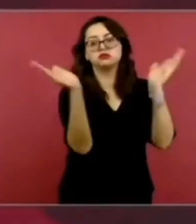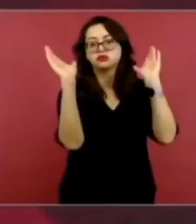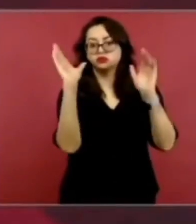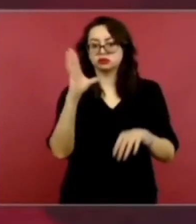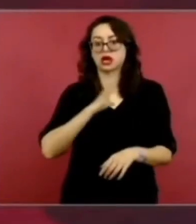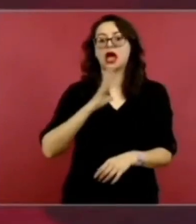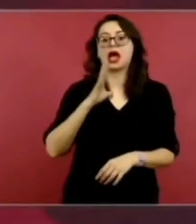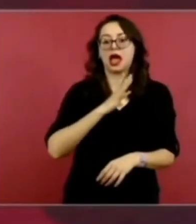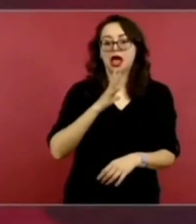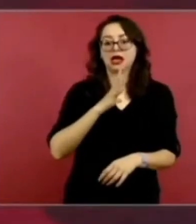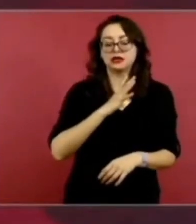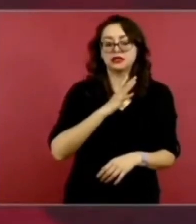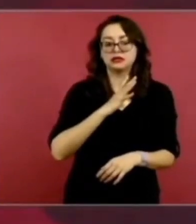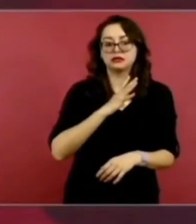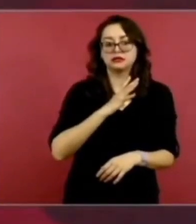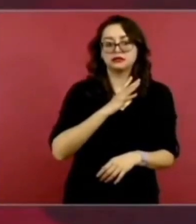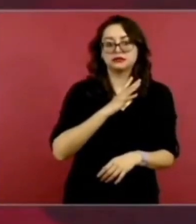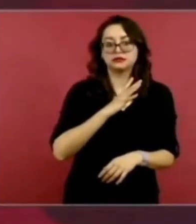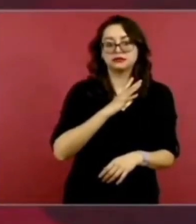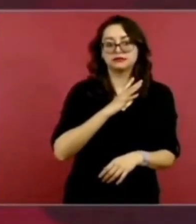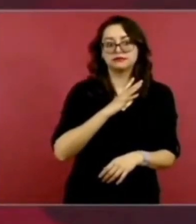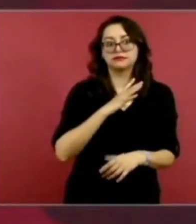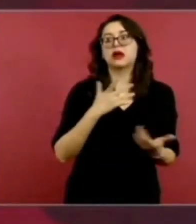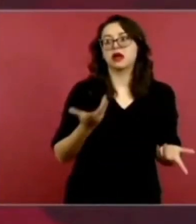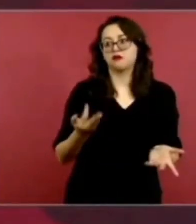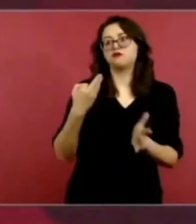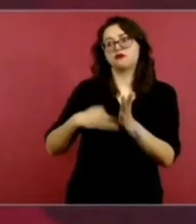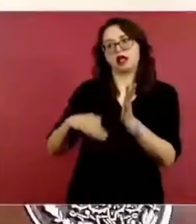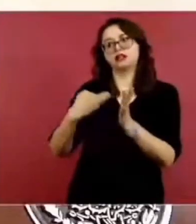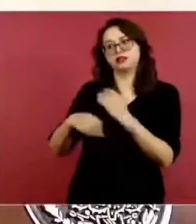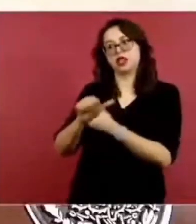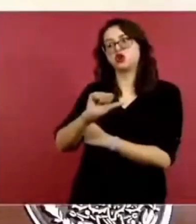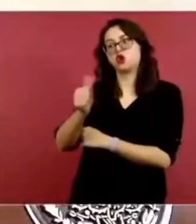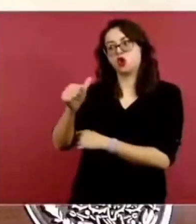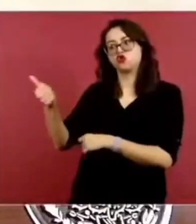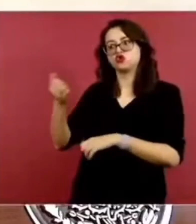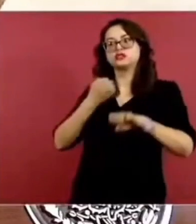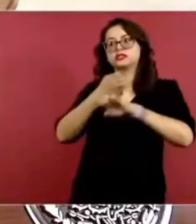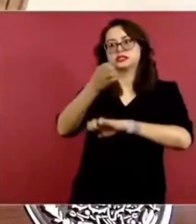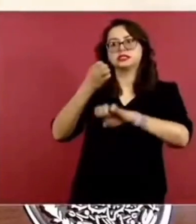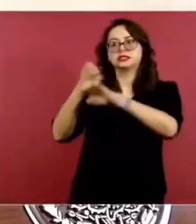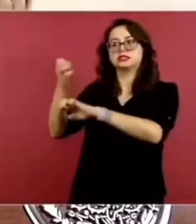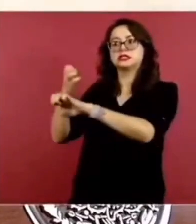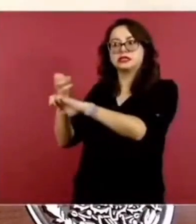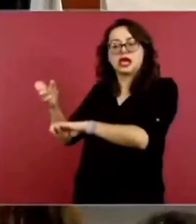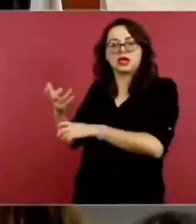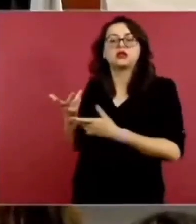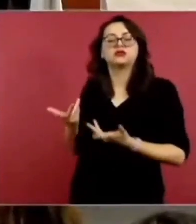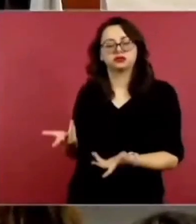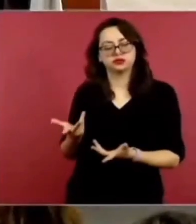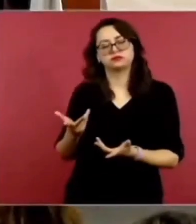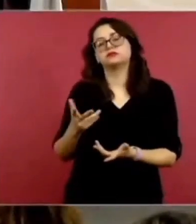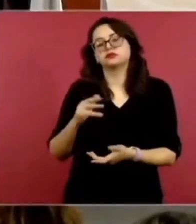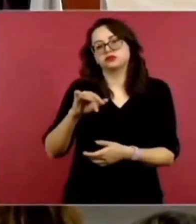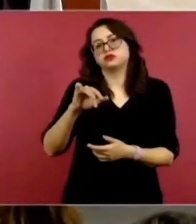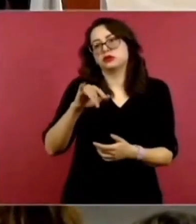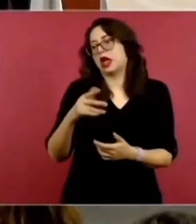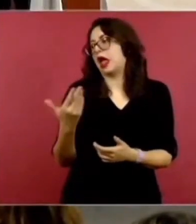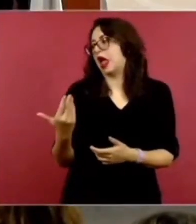Pero no podemos decir lo mismo de los 23. Todavía estamos firmando. Hace unos días se firmó